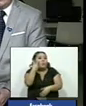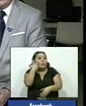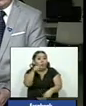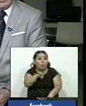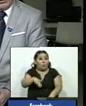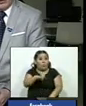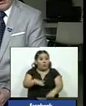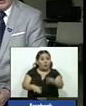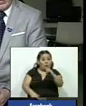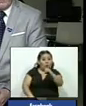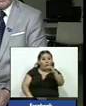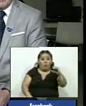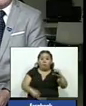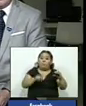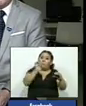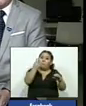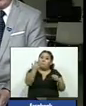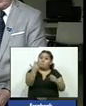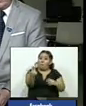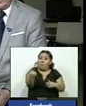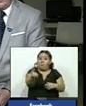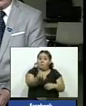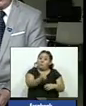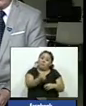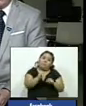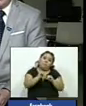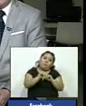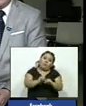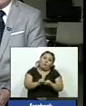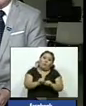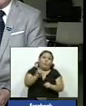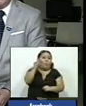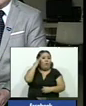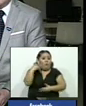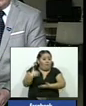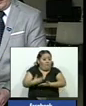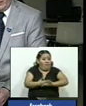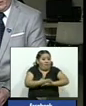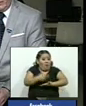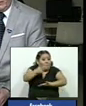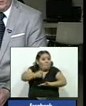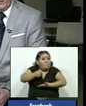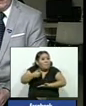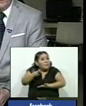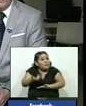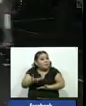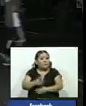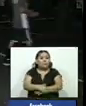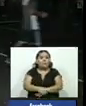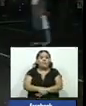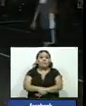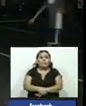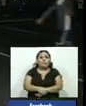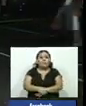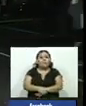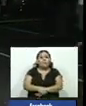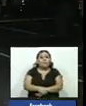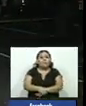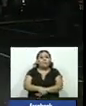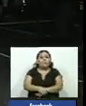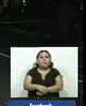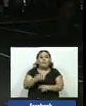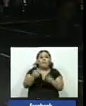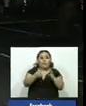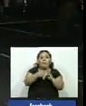occidental y le costó la vida a tres personas entre ellos una bebé de solo meses de nacida los